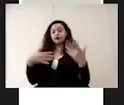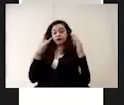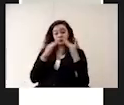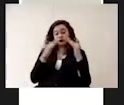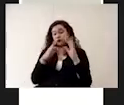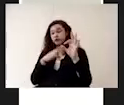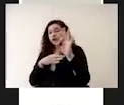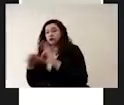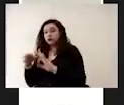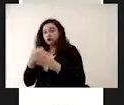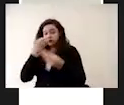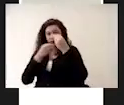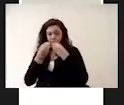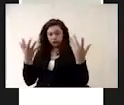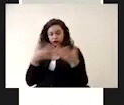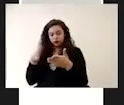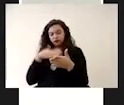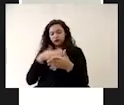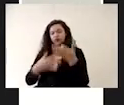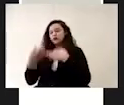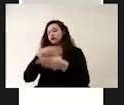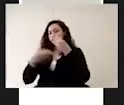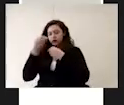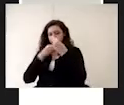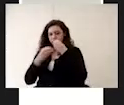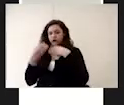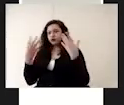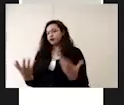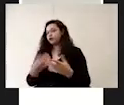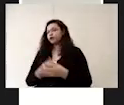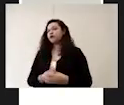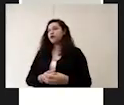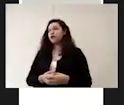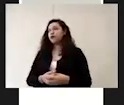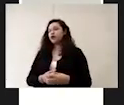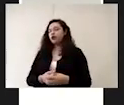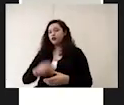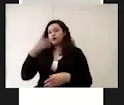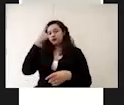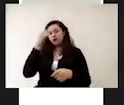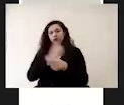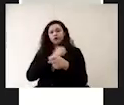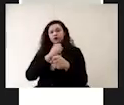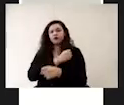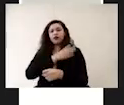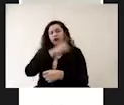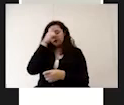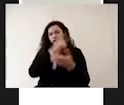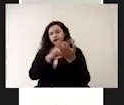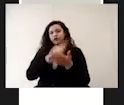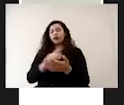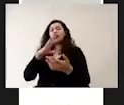preparamos alimentos y todos comemos. Entonces, para mantener estas buenas prácticas de higiene existen